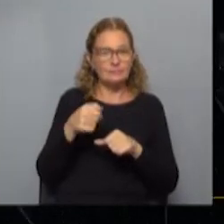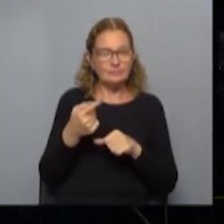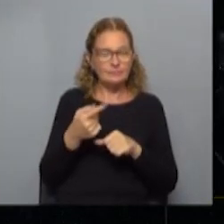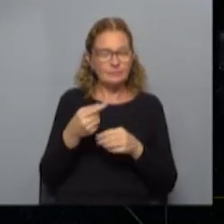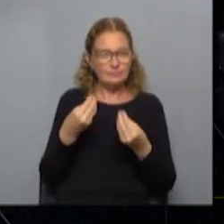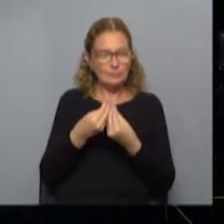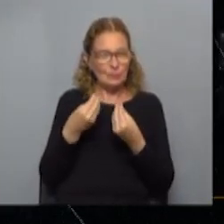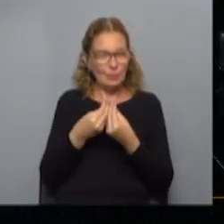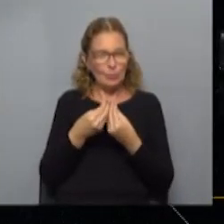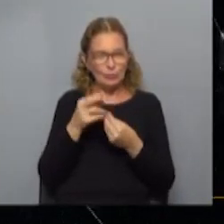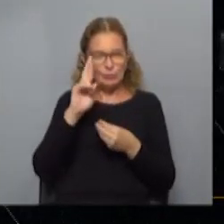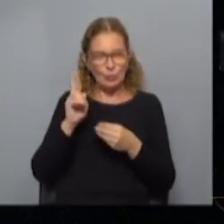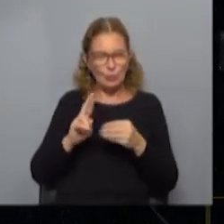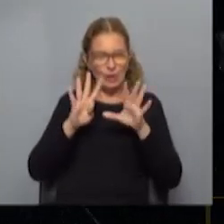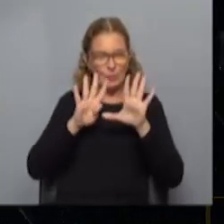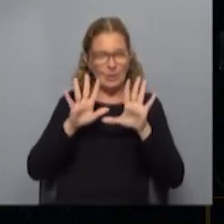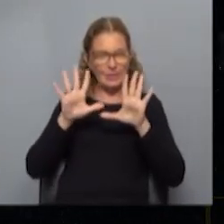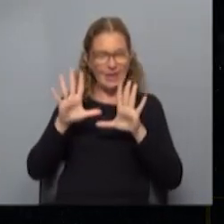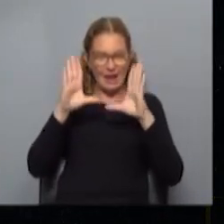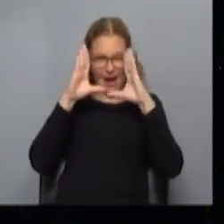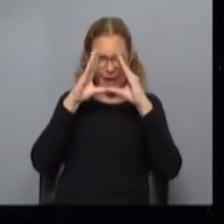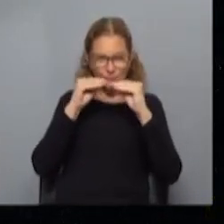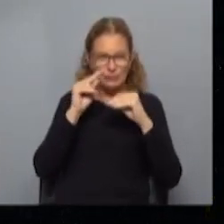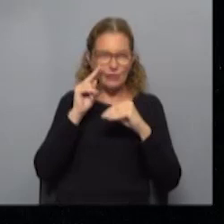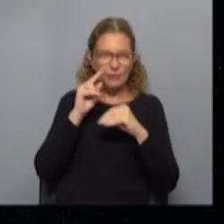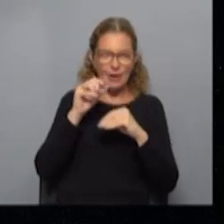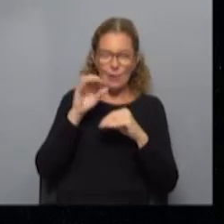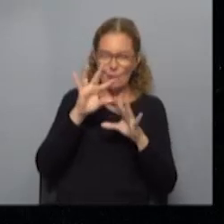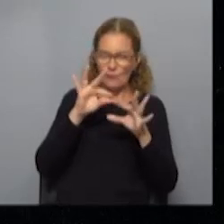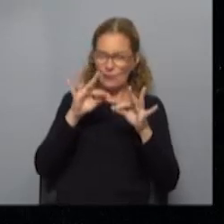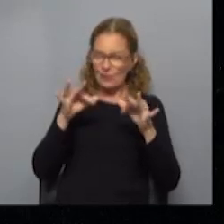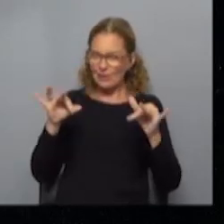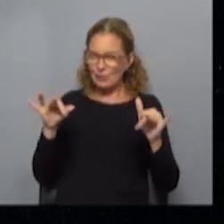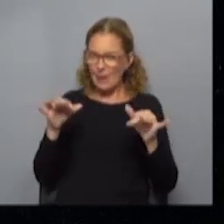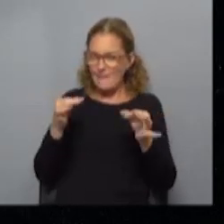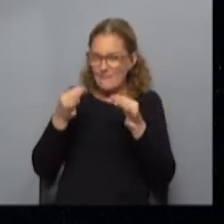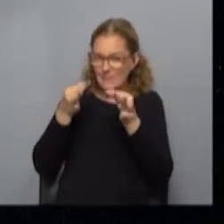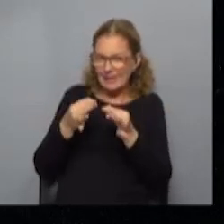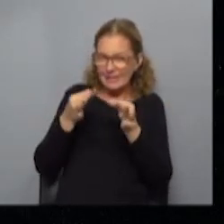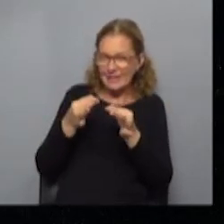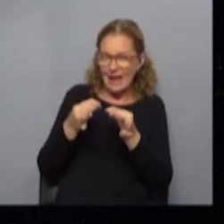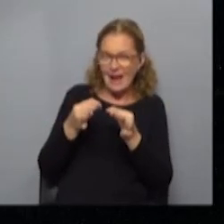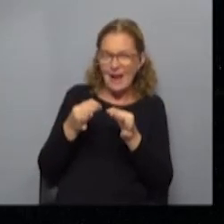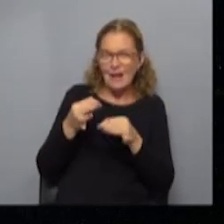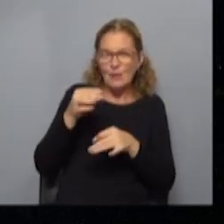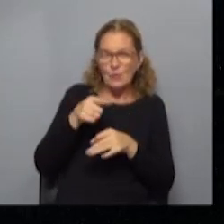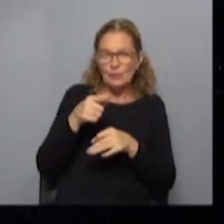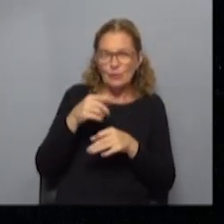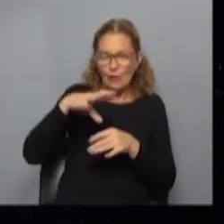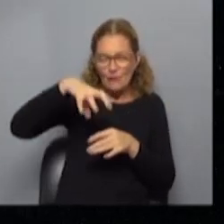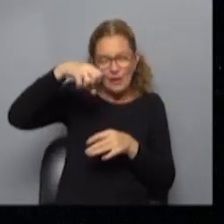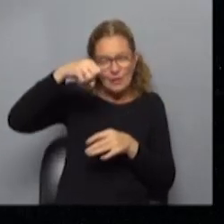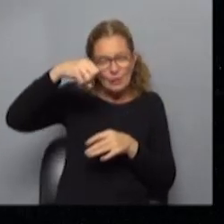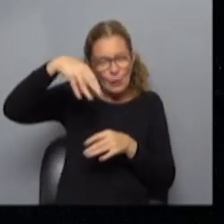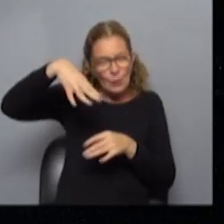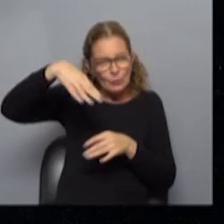pasar, muchas veces pasar por Ruta 9, Ruta 10 en la noche, y ver un brillo especial en la laguna de Castillos, que justamente son los farolitos